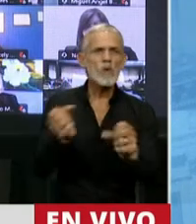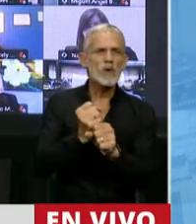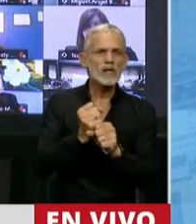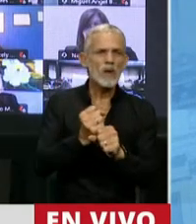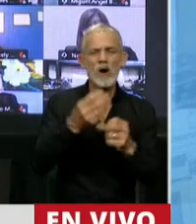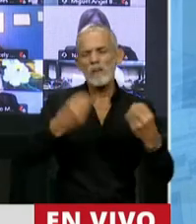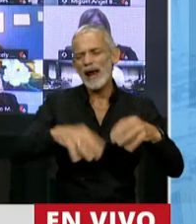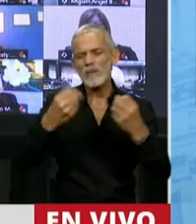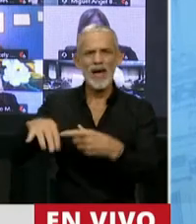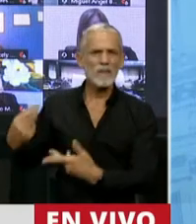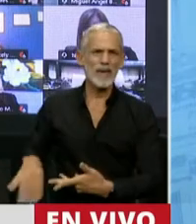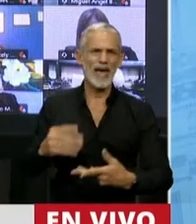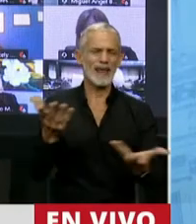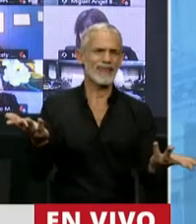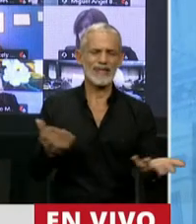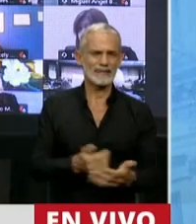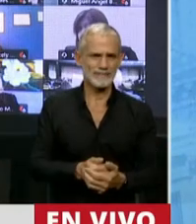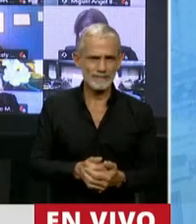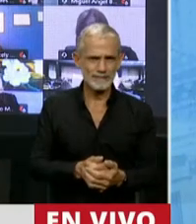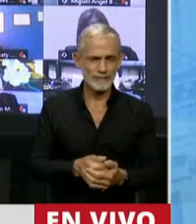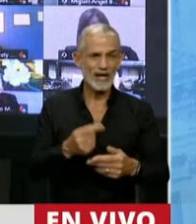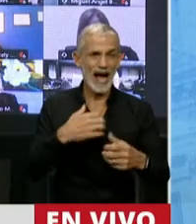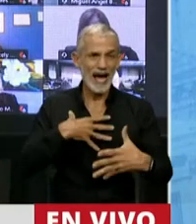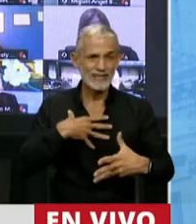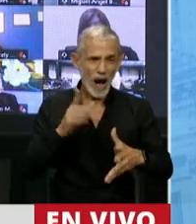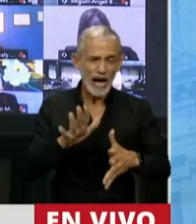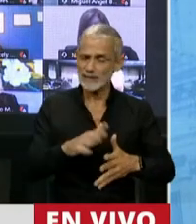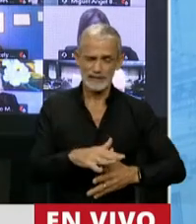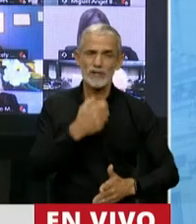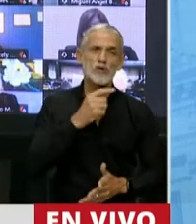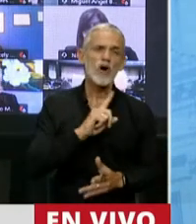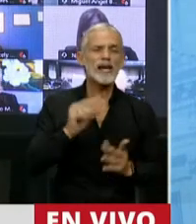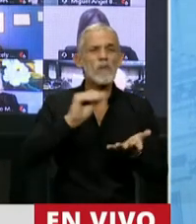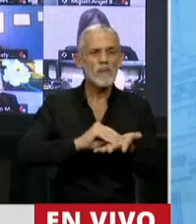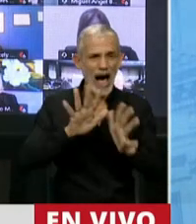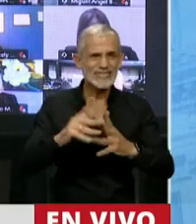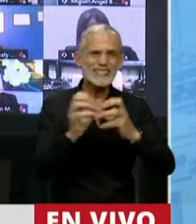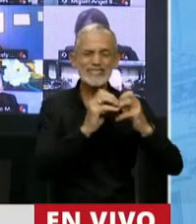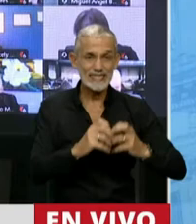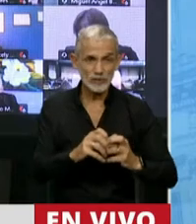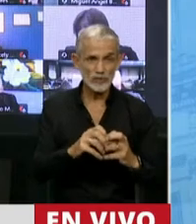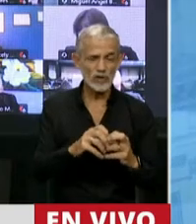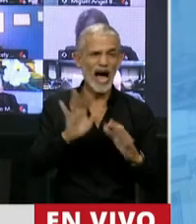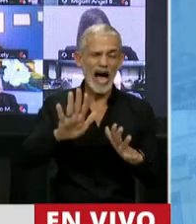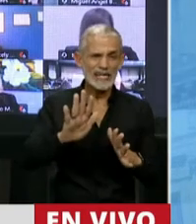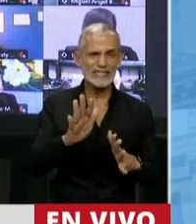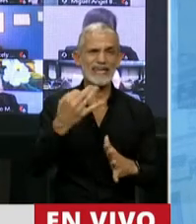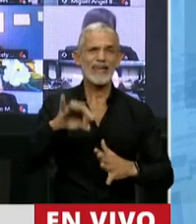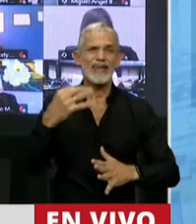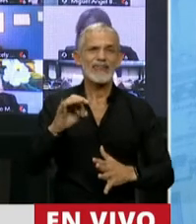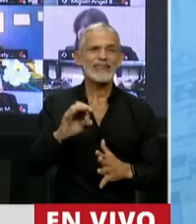caen con estas actitudes que ustedes tienen? No queremos más sesiones que no sean